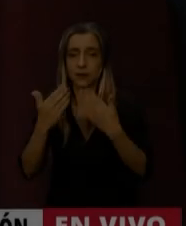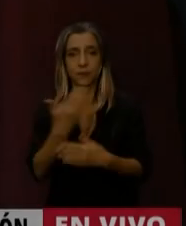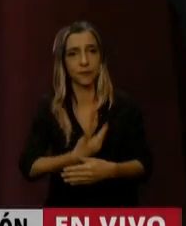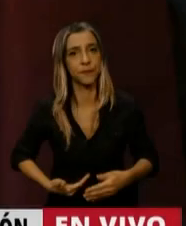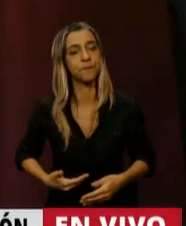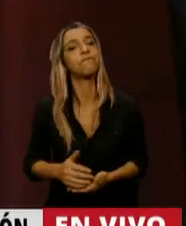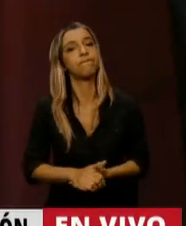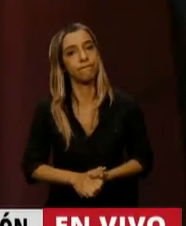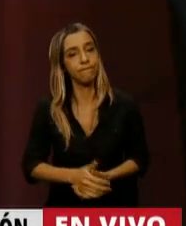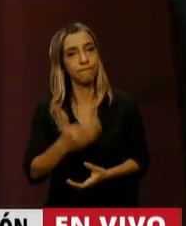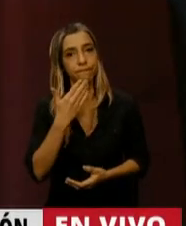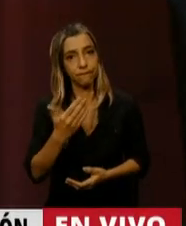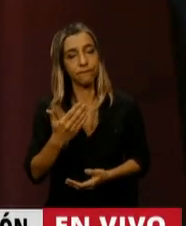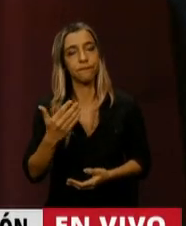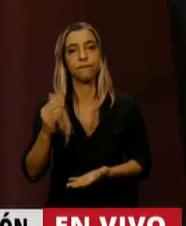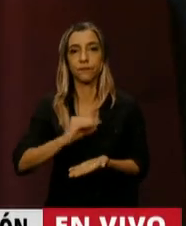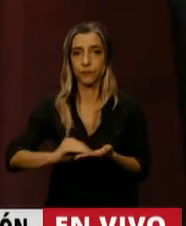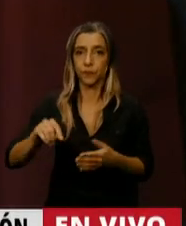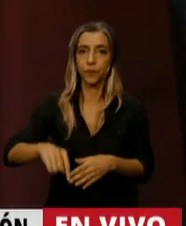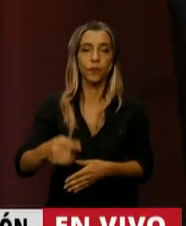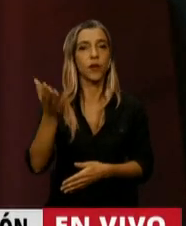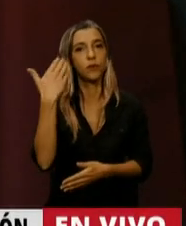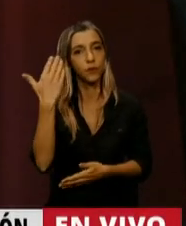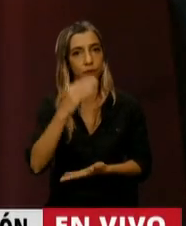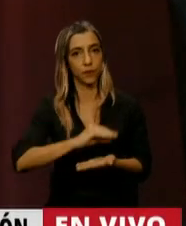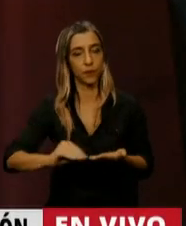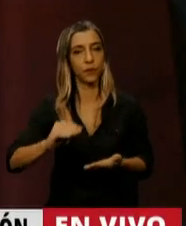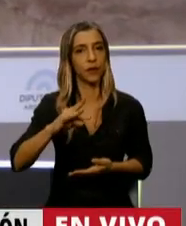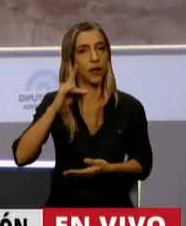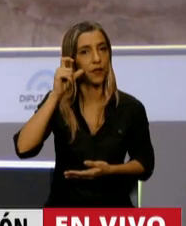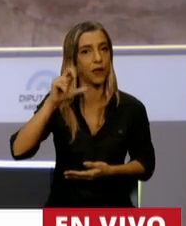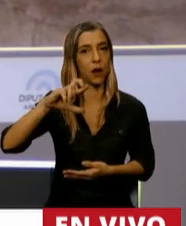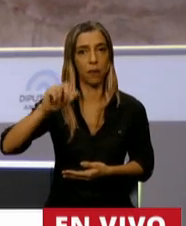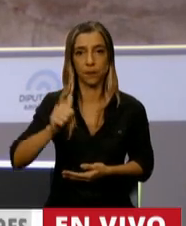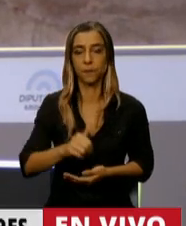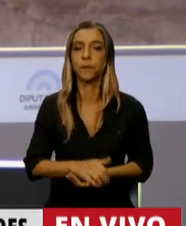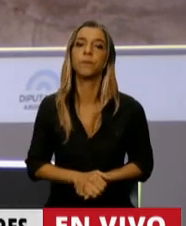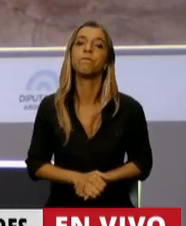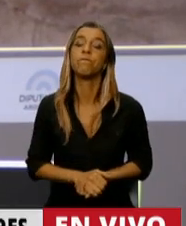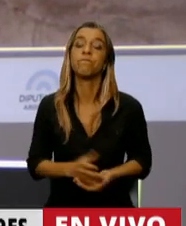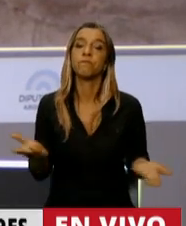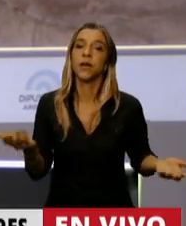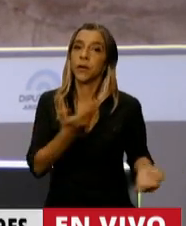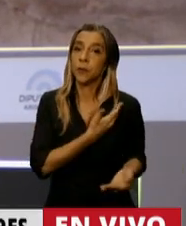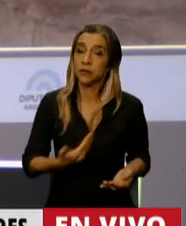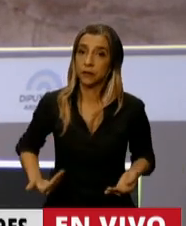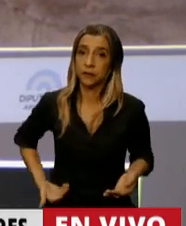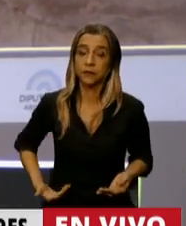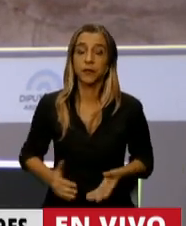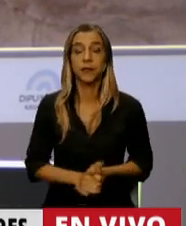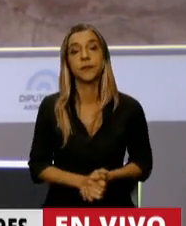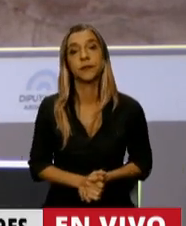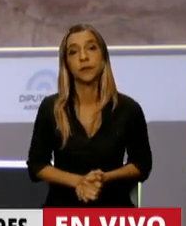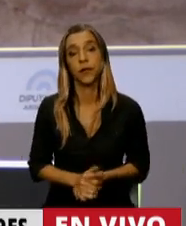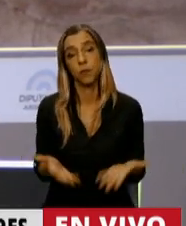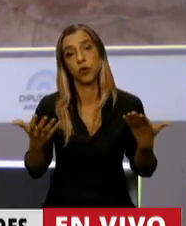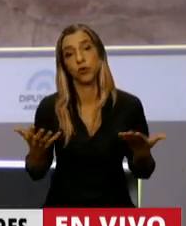En el uso de la palabra, compartiendo tiempo, la diputada Romina del Pla. Señor Presidente, por supuesto